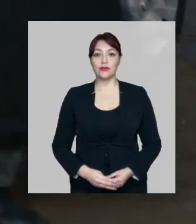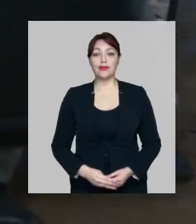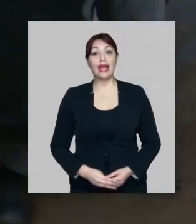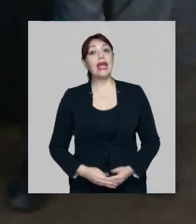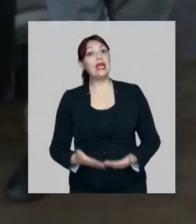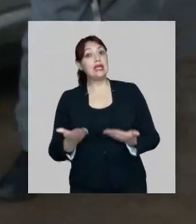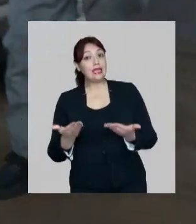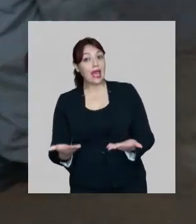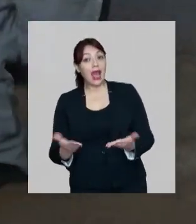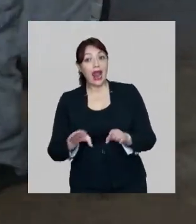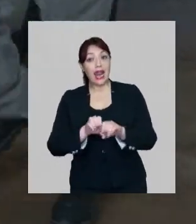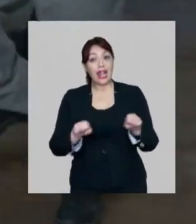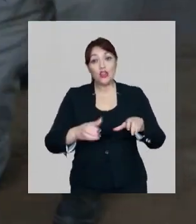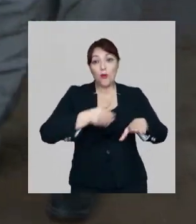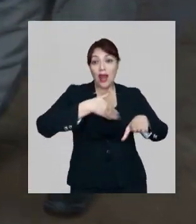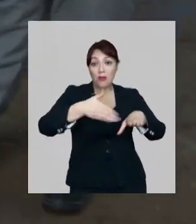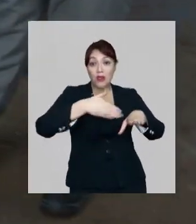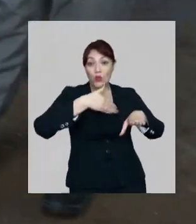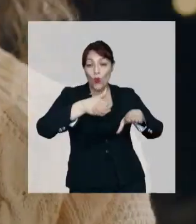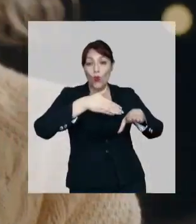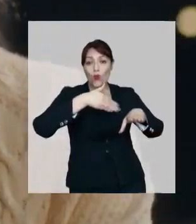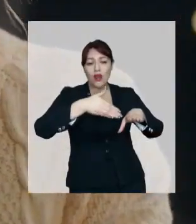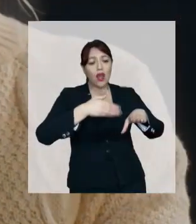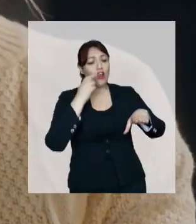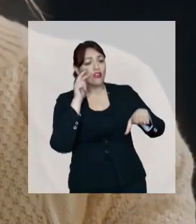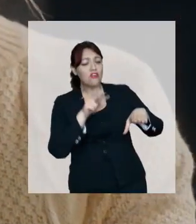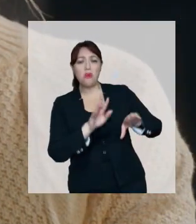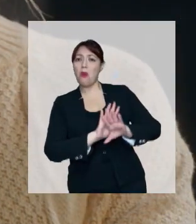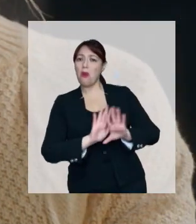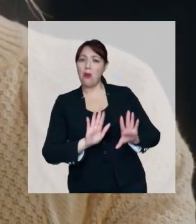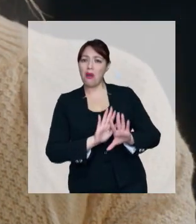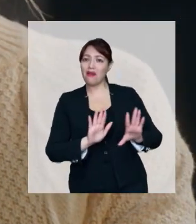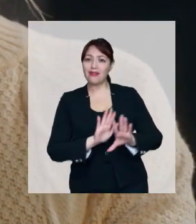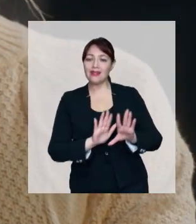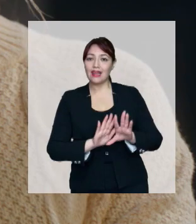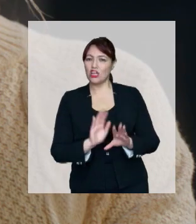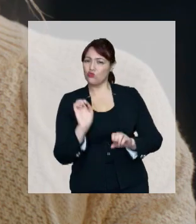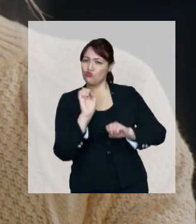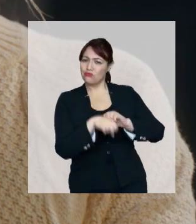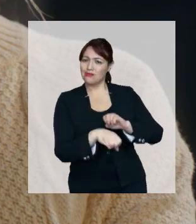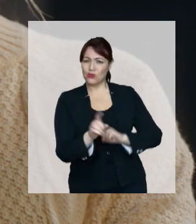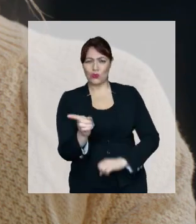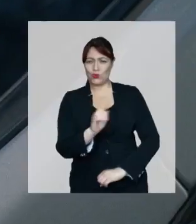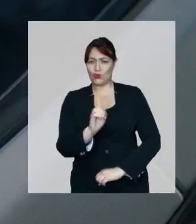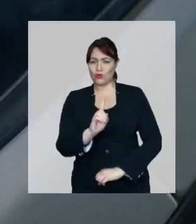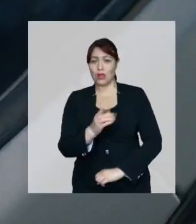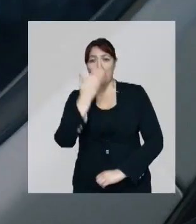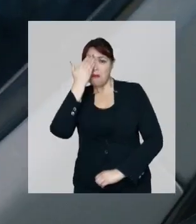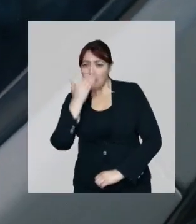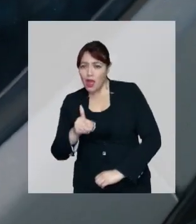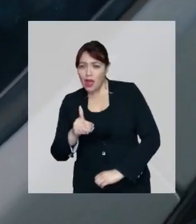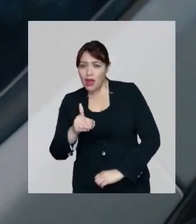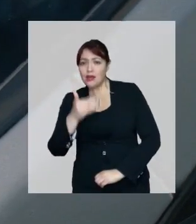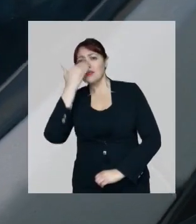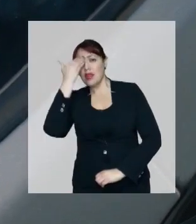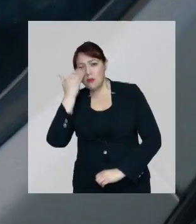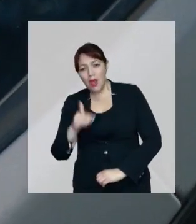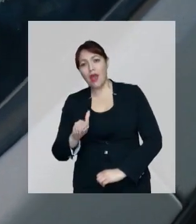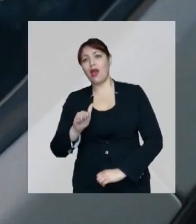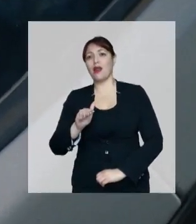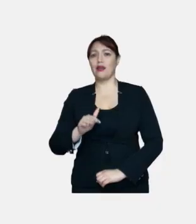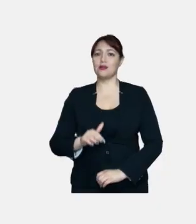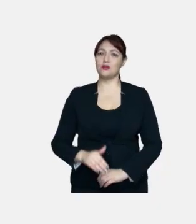Señora, ¿estamos listos con esta pintura? Buena, ni se nota. No te conformes. Si está mala, está mala.